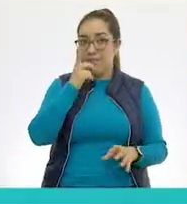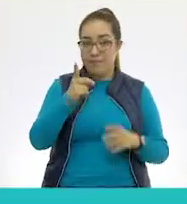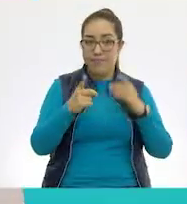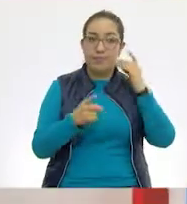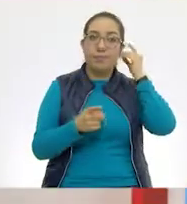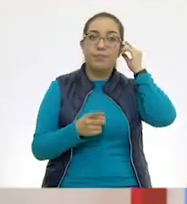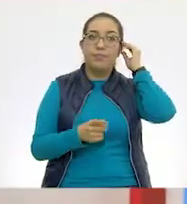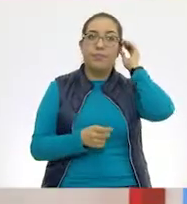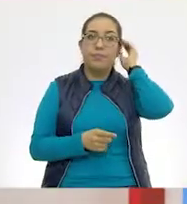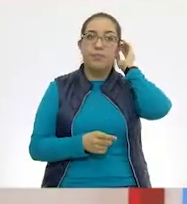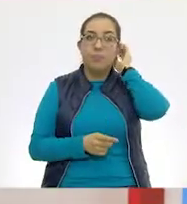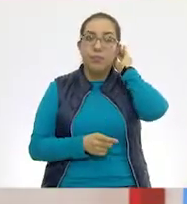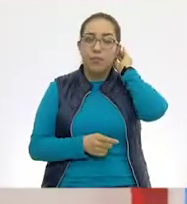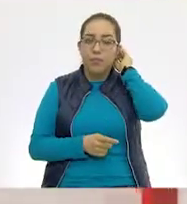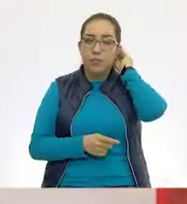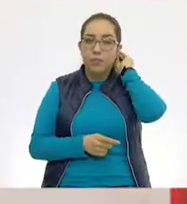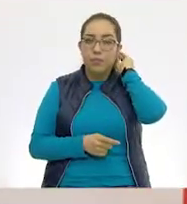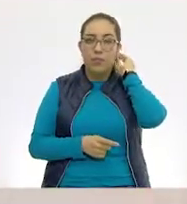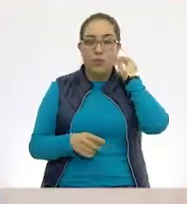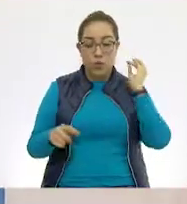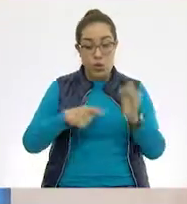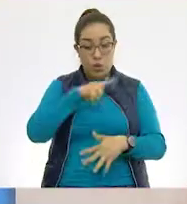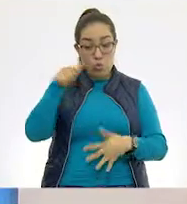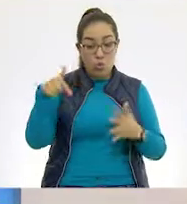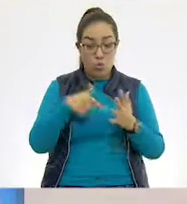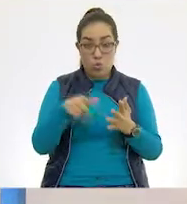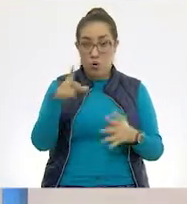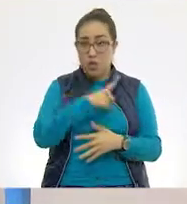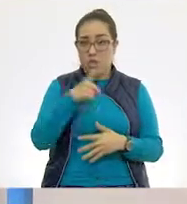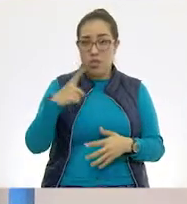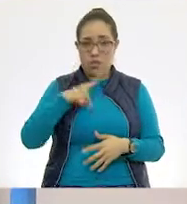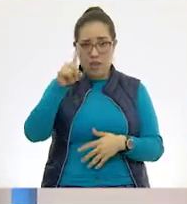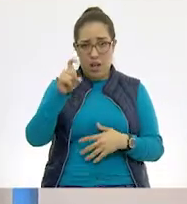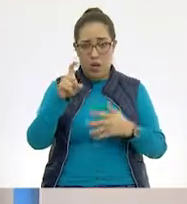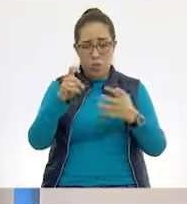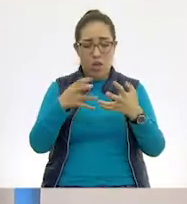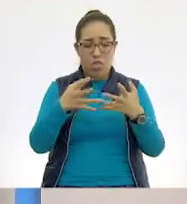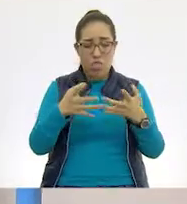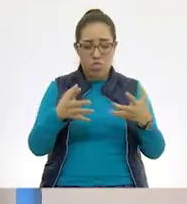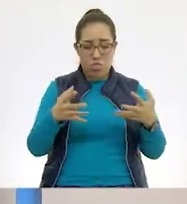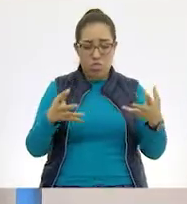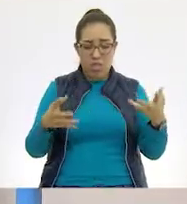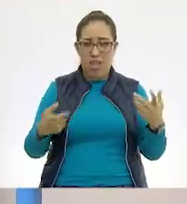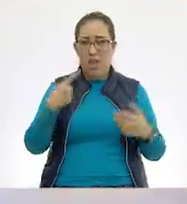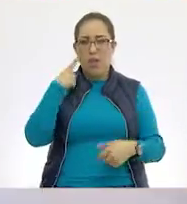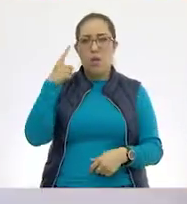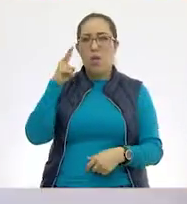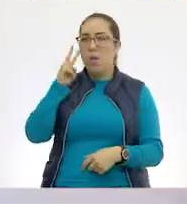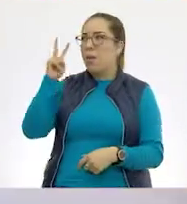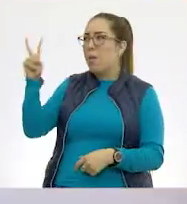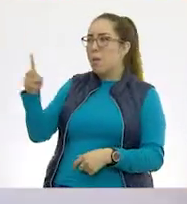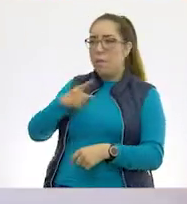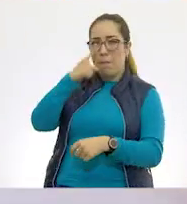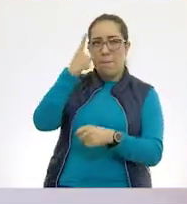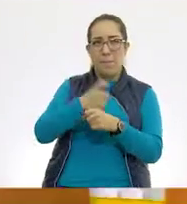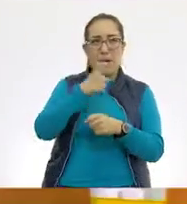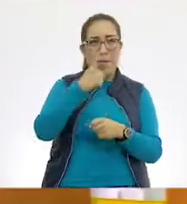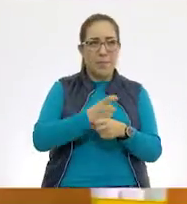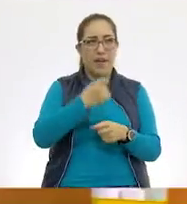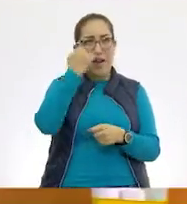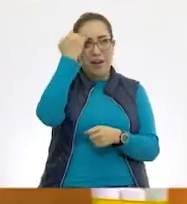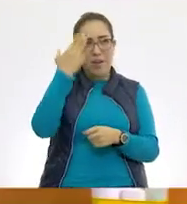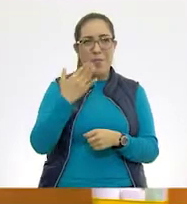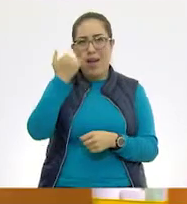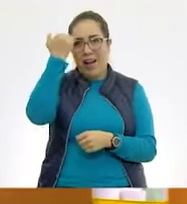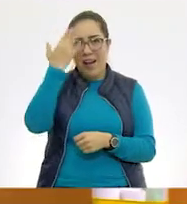si los ambientes deben ser húmedos, si debe haber presencia de agua, fíjate en las primeras imágenes que